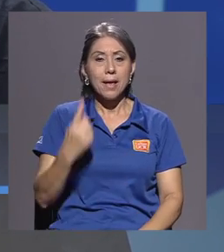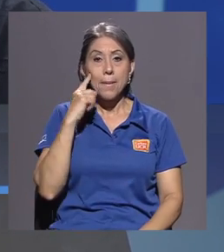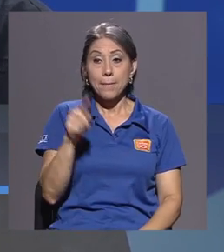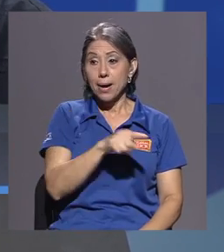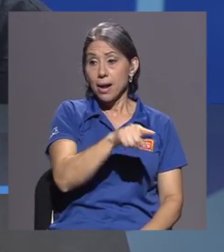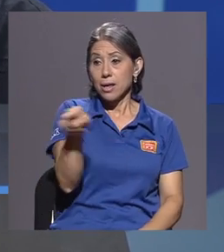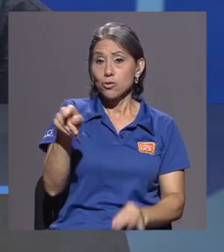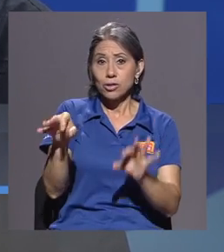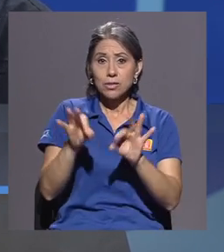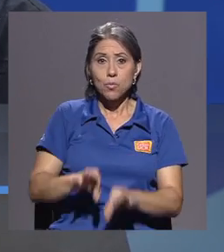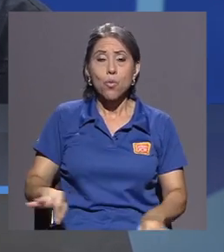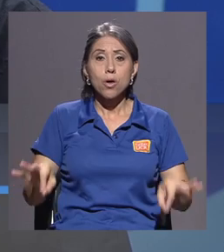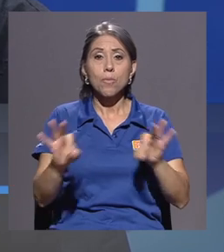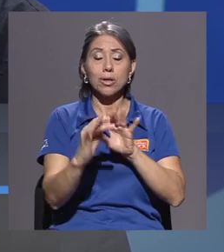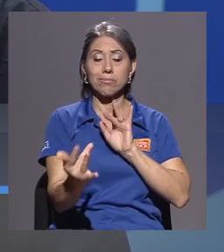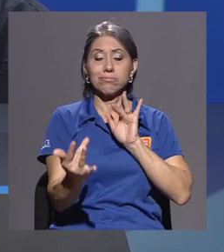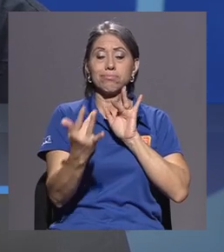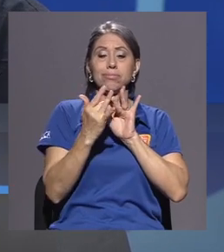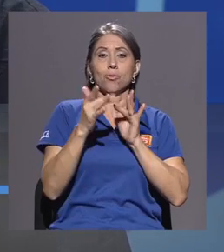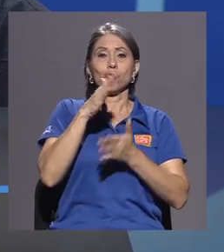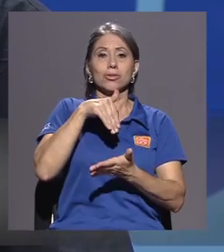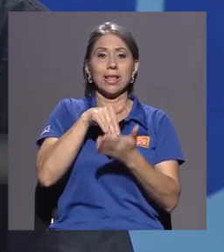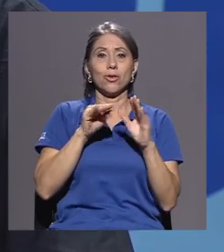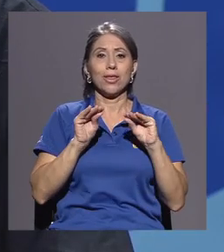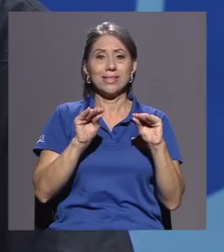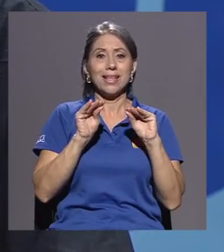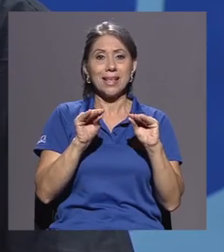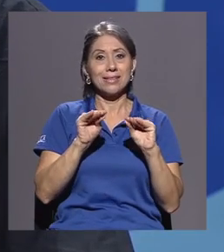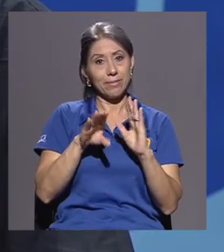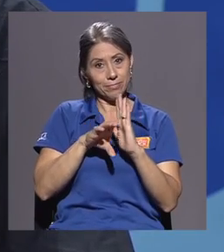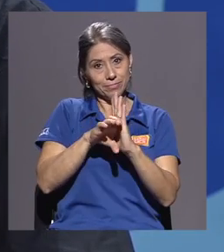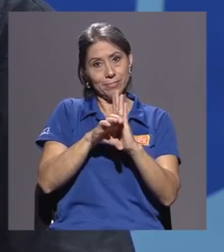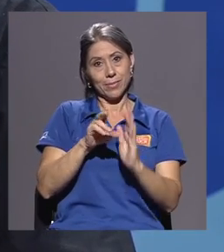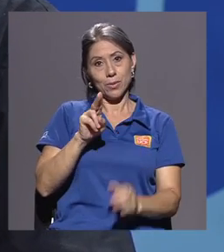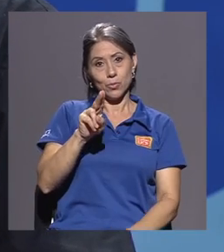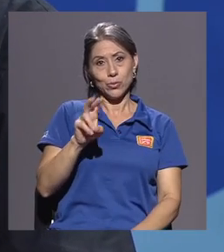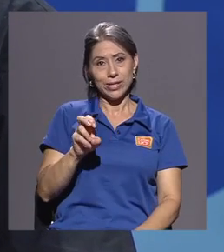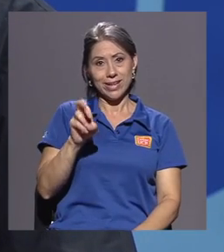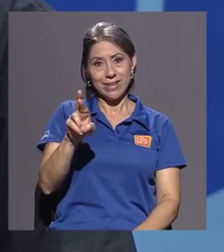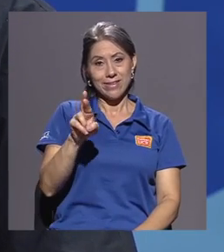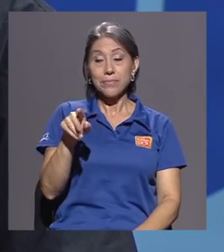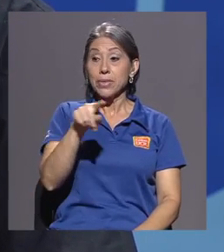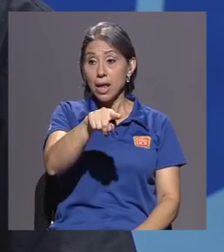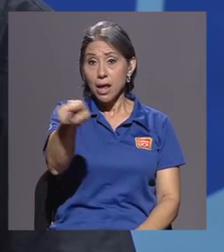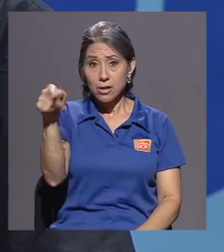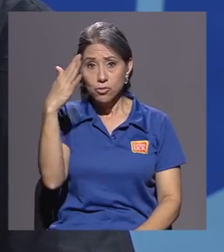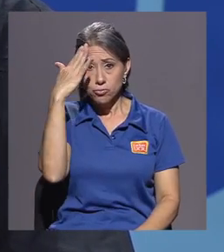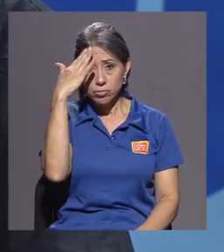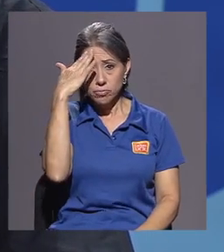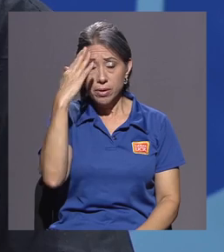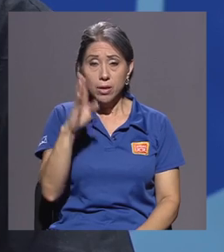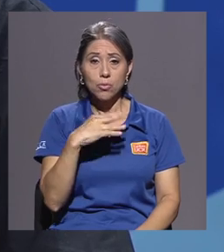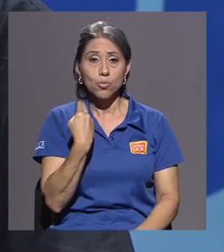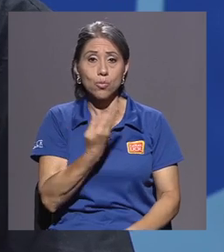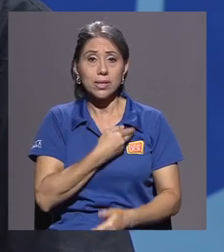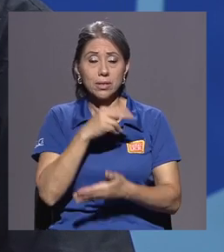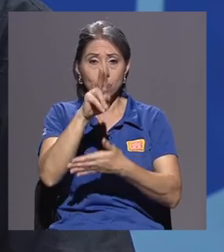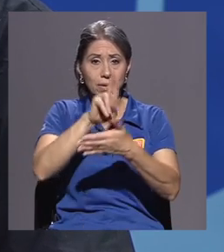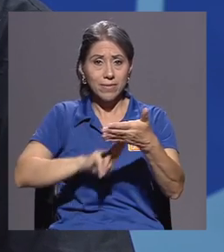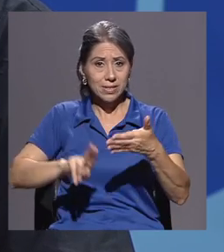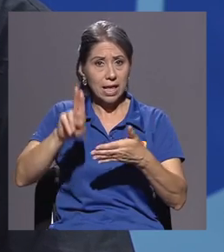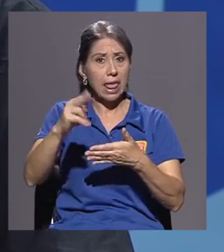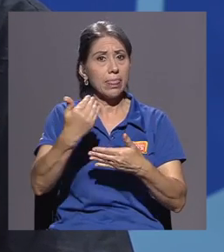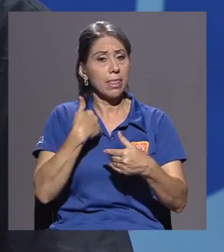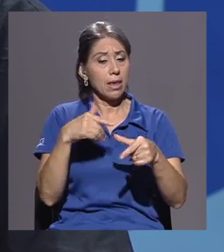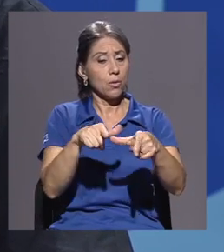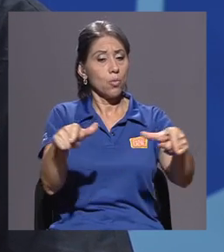importante venir a un centro de enseñanza como lo es la Universidad de Costa Rica. Ellos son conscientes de que nuestra universidad ocupa